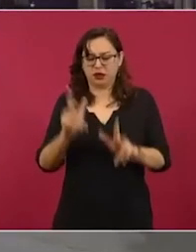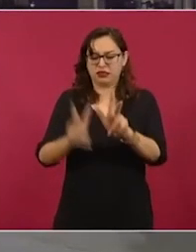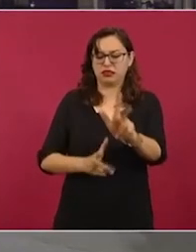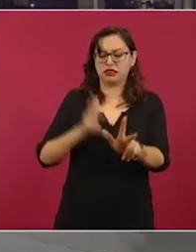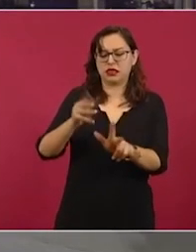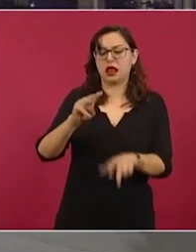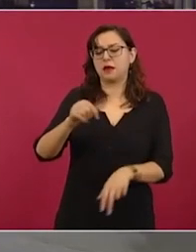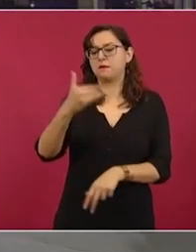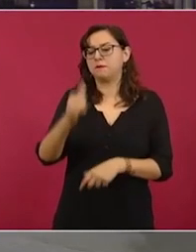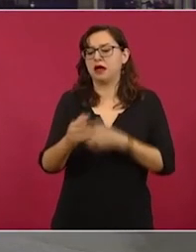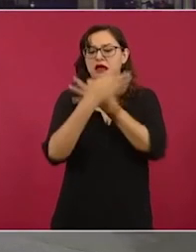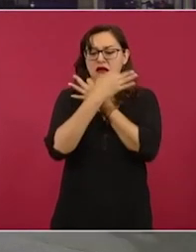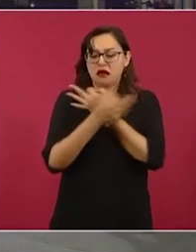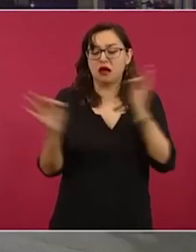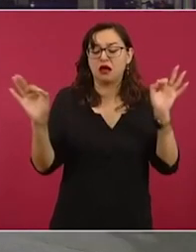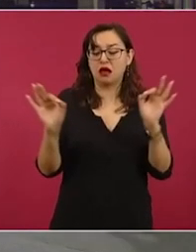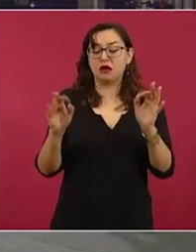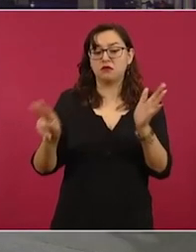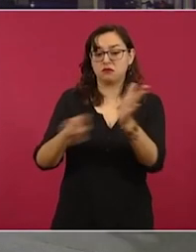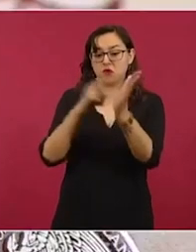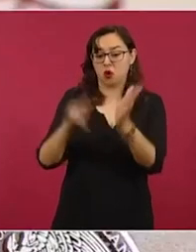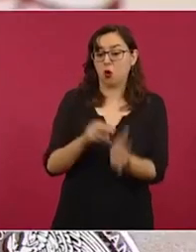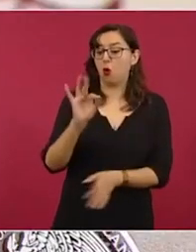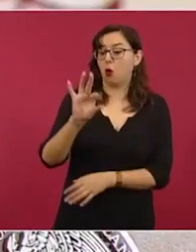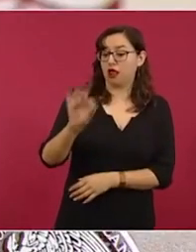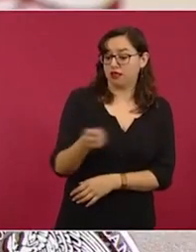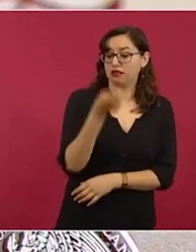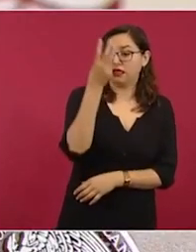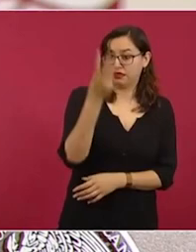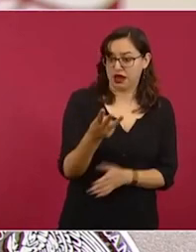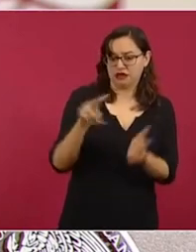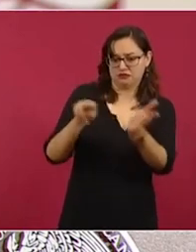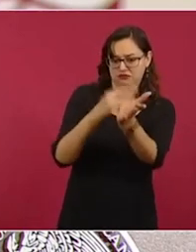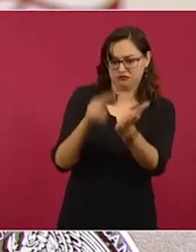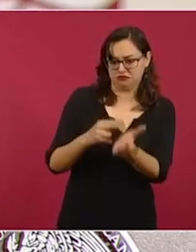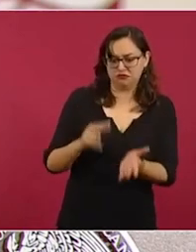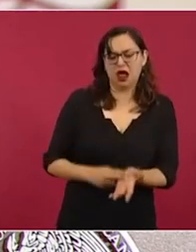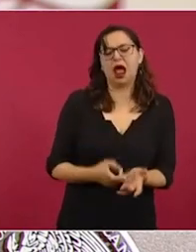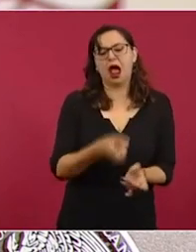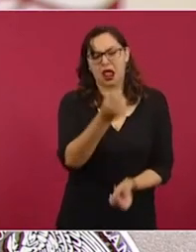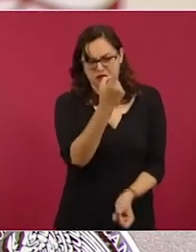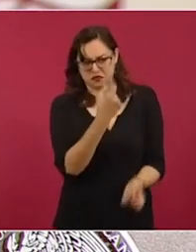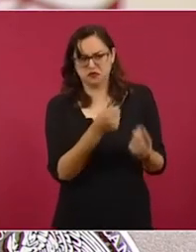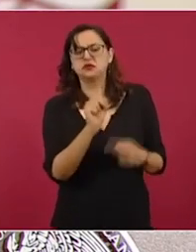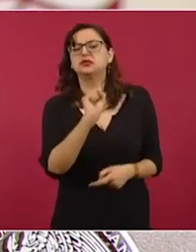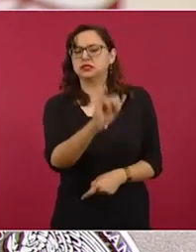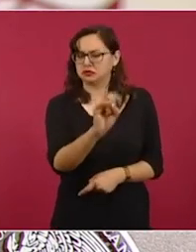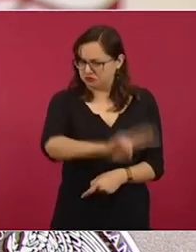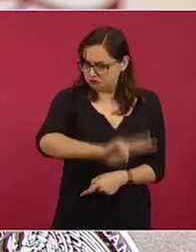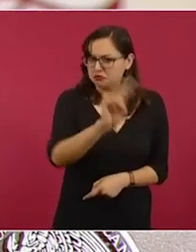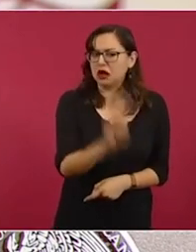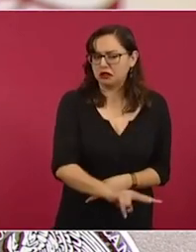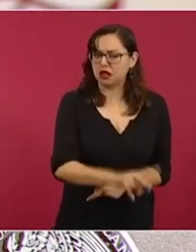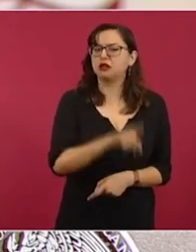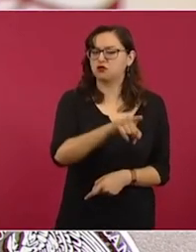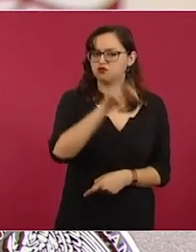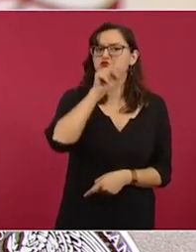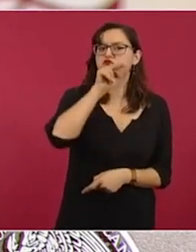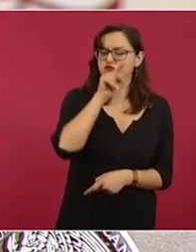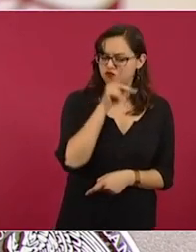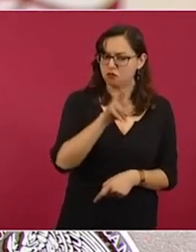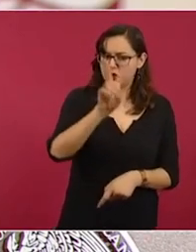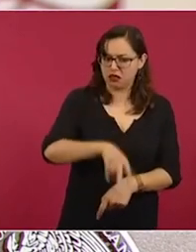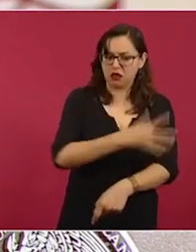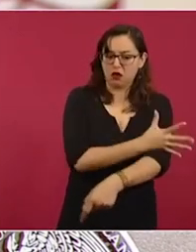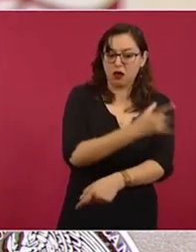Maya hay grupos legítimos, pero hay otros que responden a intereses económicos y políticos, como